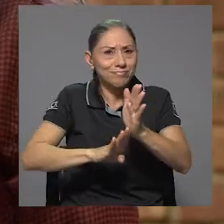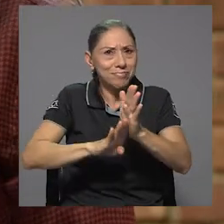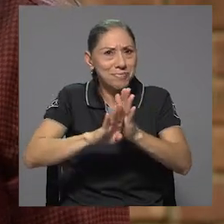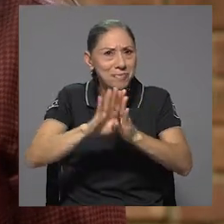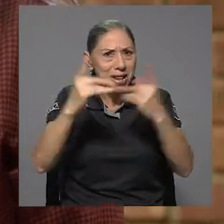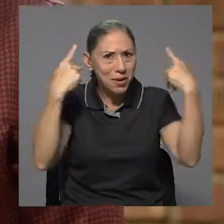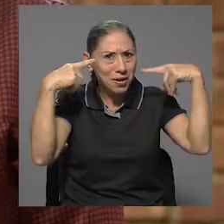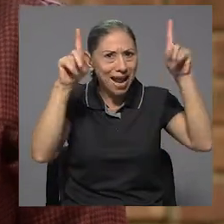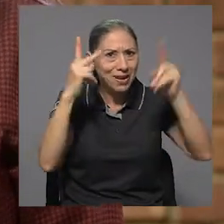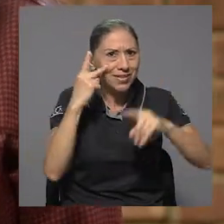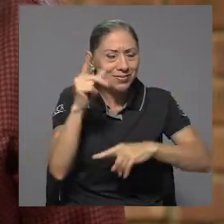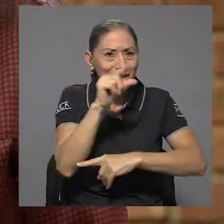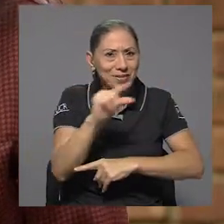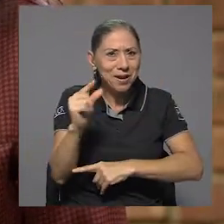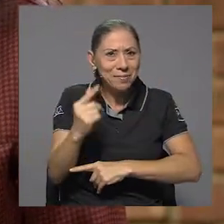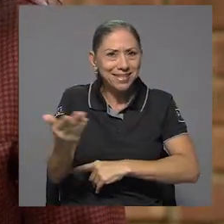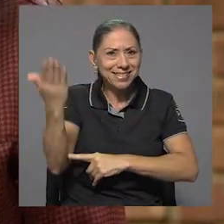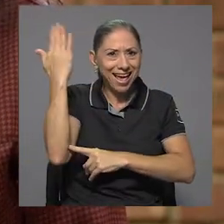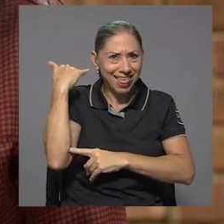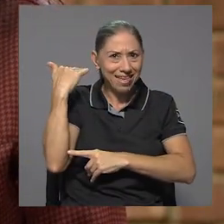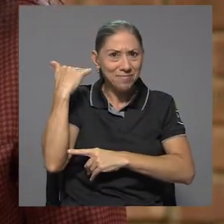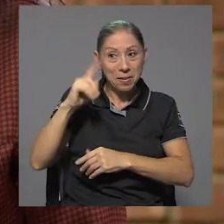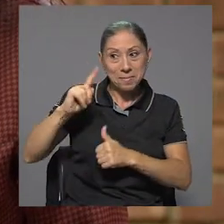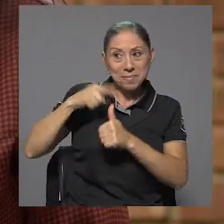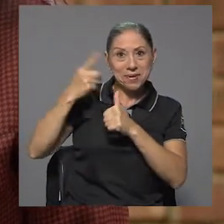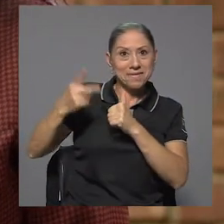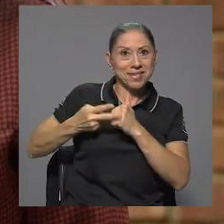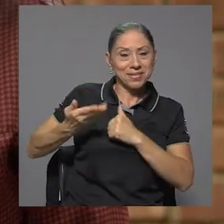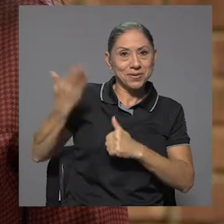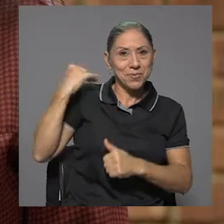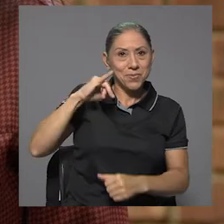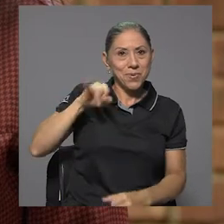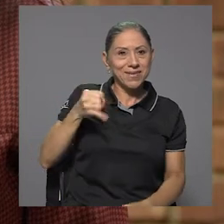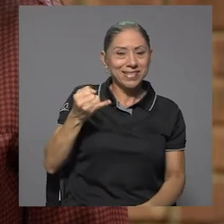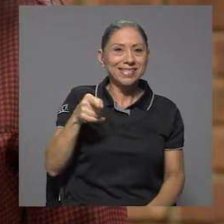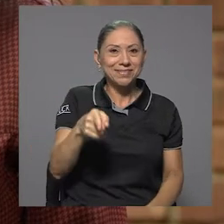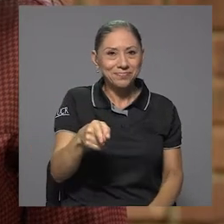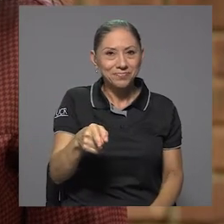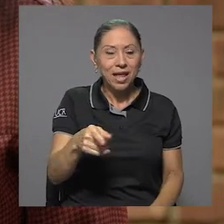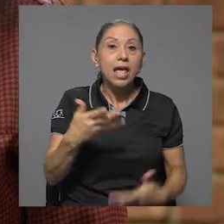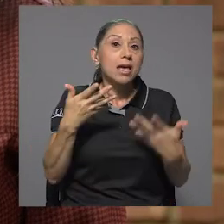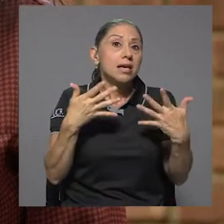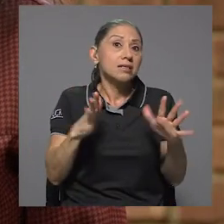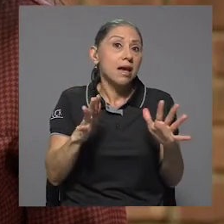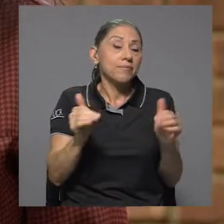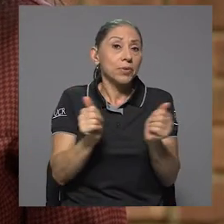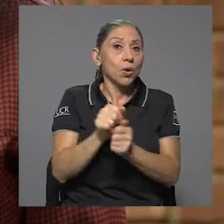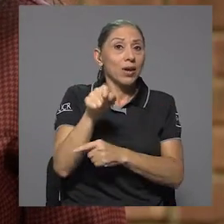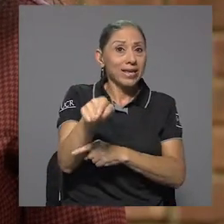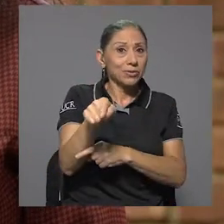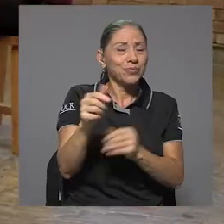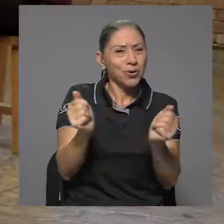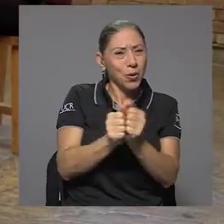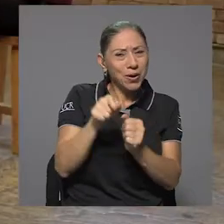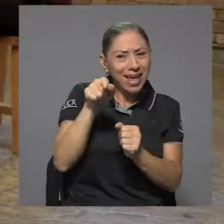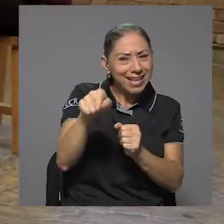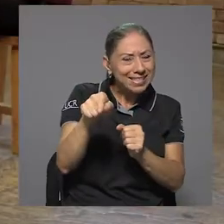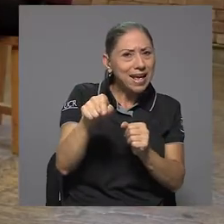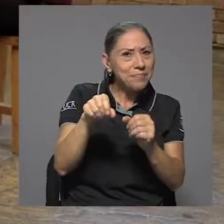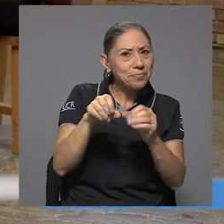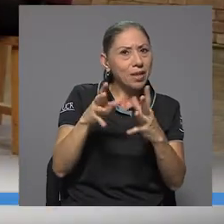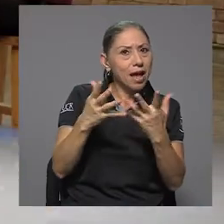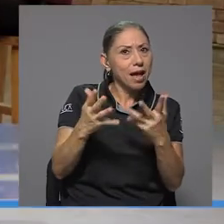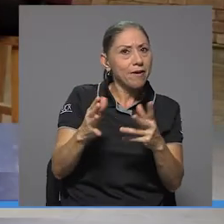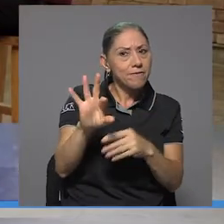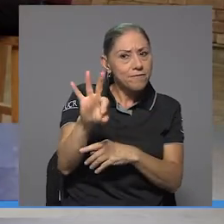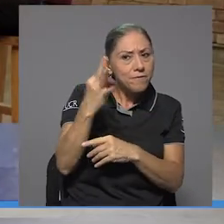se pudo ver la semana pasada, ¿verdad? En el estreno, el jueves. Y a partir de ahí, digamos, como esa estructura inicial, cada uno,